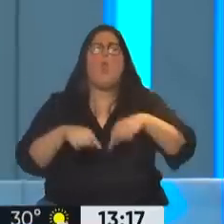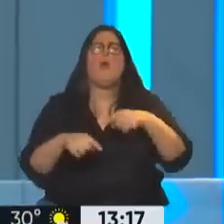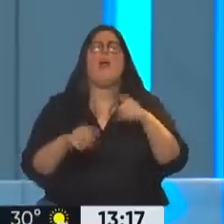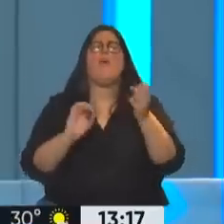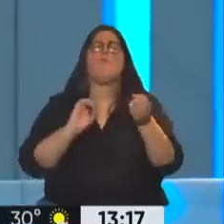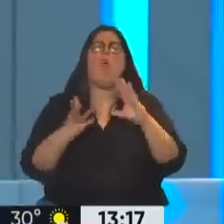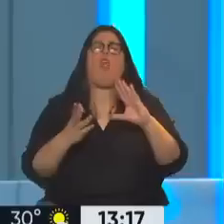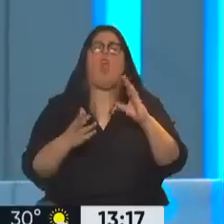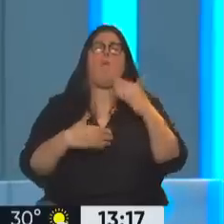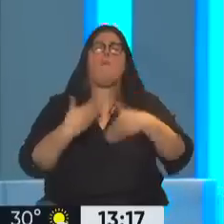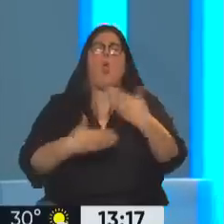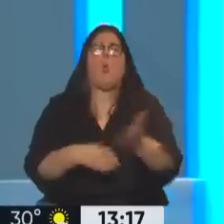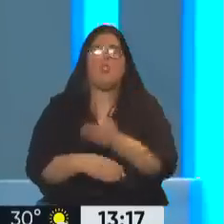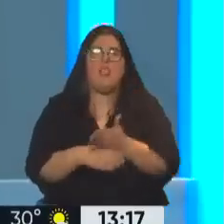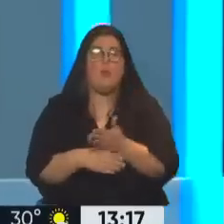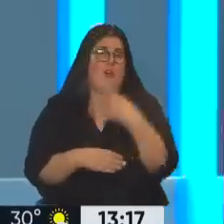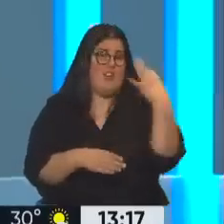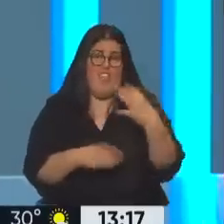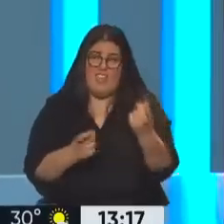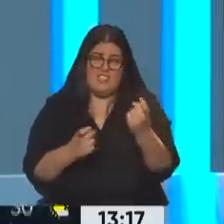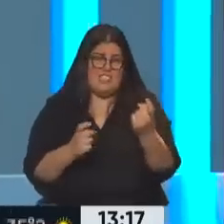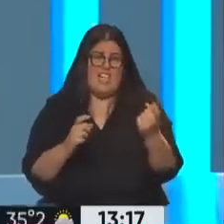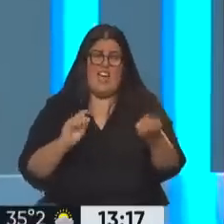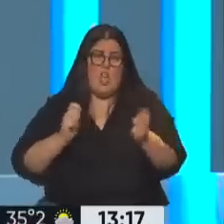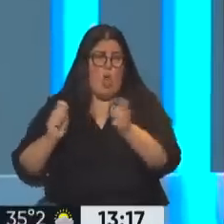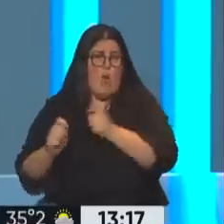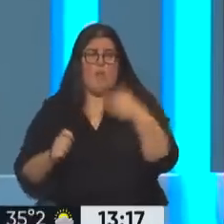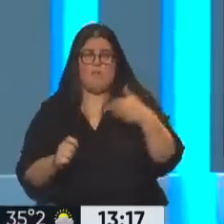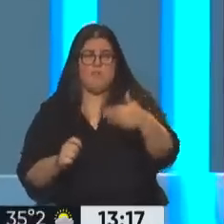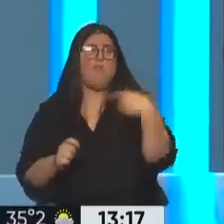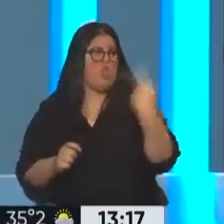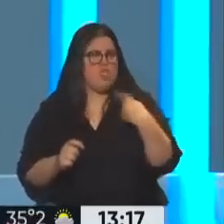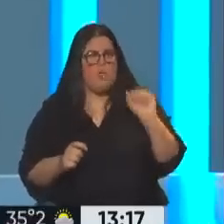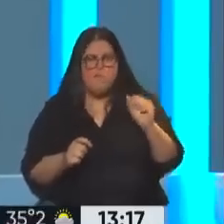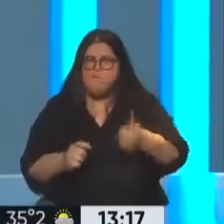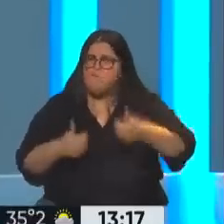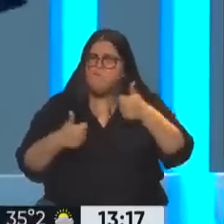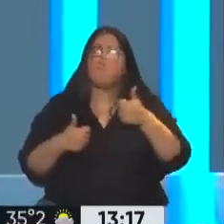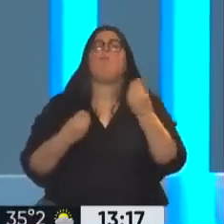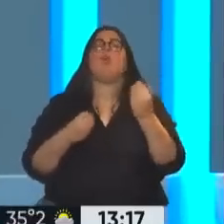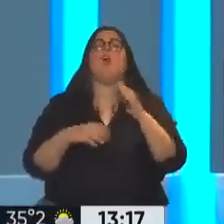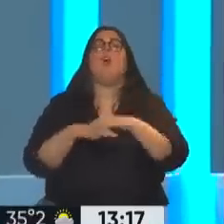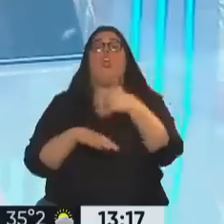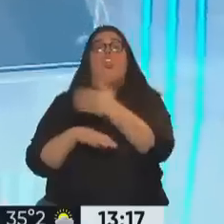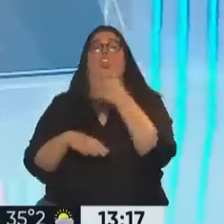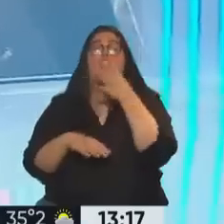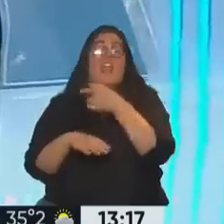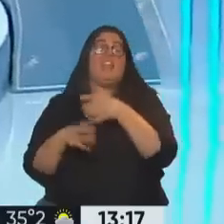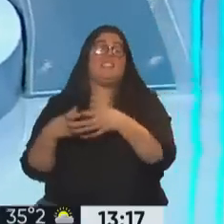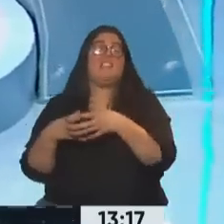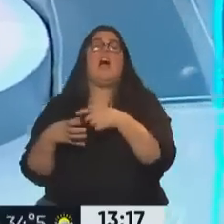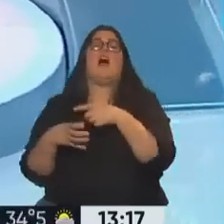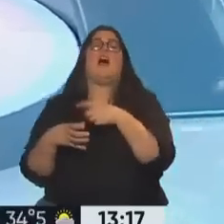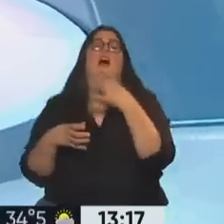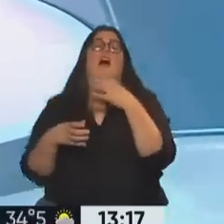permanente, hay que innovar permanentemente. Pero nosotros fuimos exitosos. Lo que vino a la derecha es destrozarlo con la complicidad de los medios de comunicación